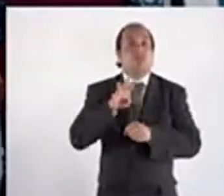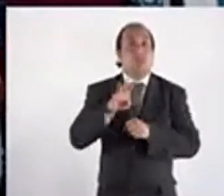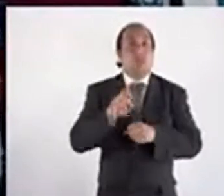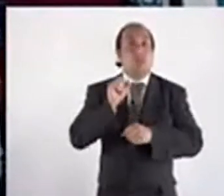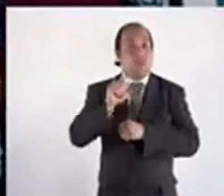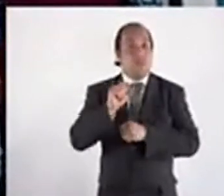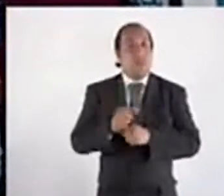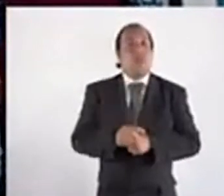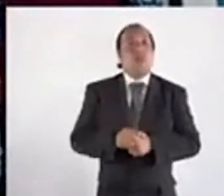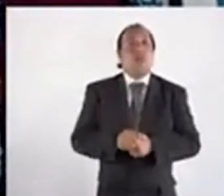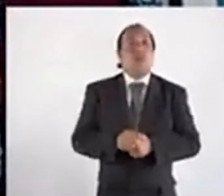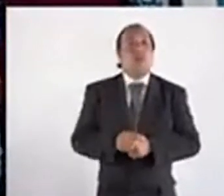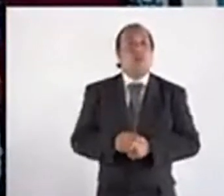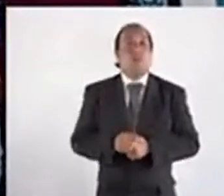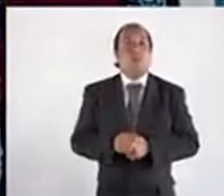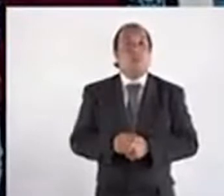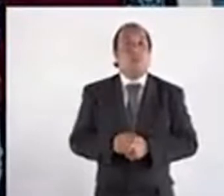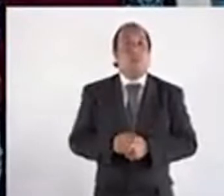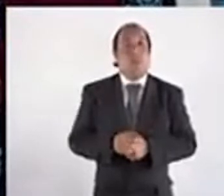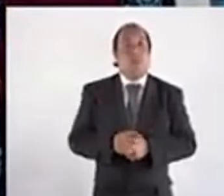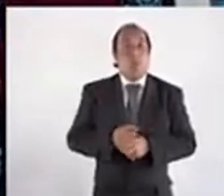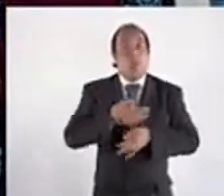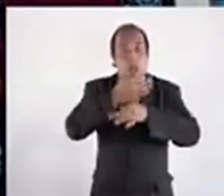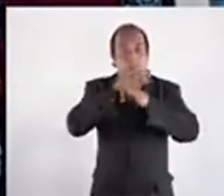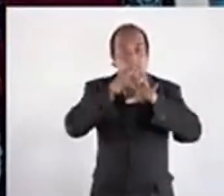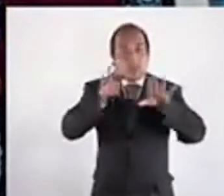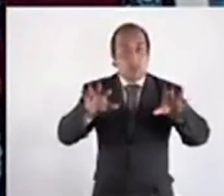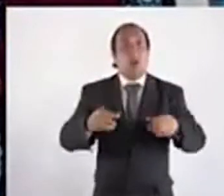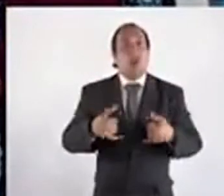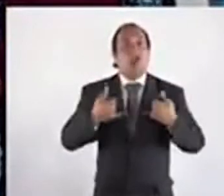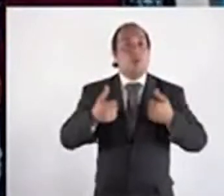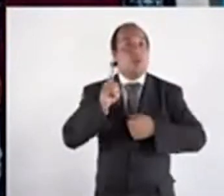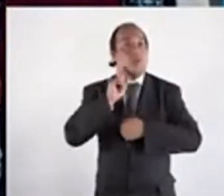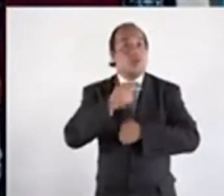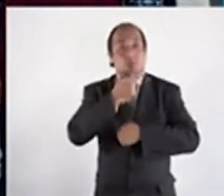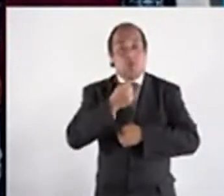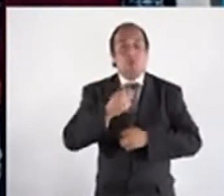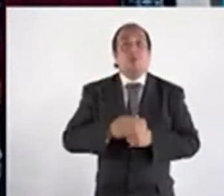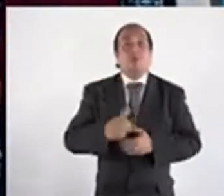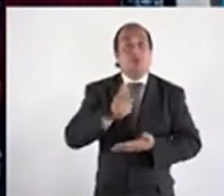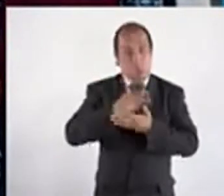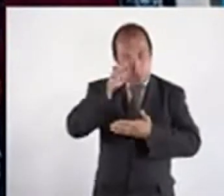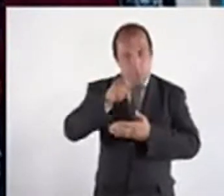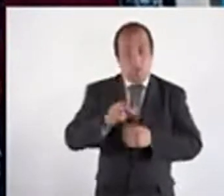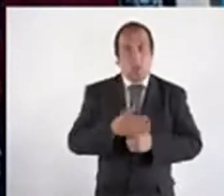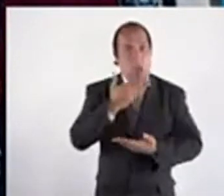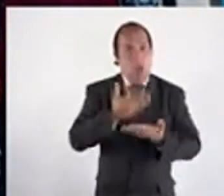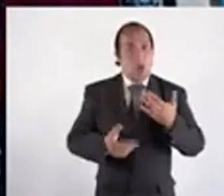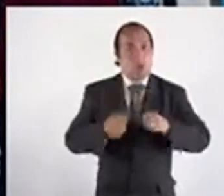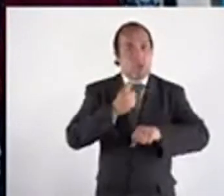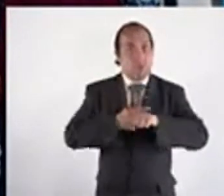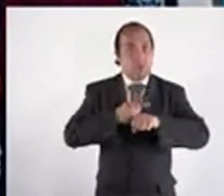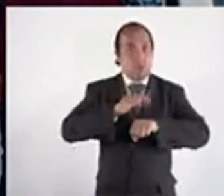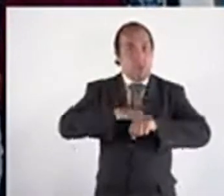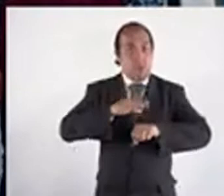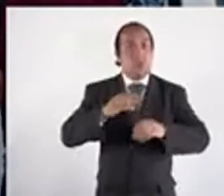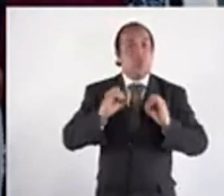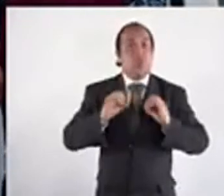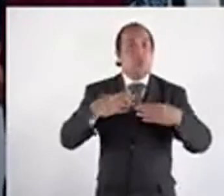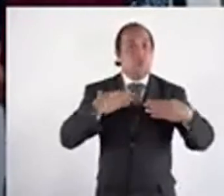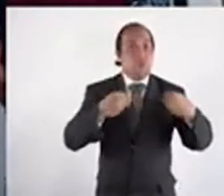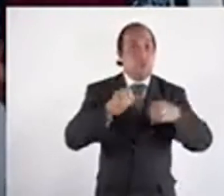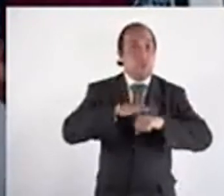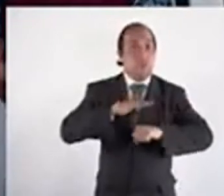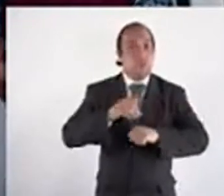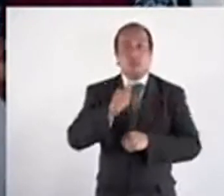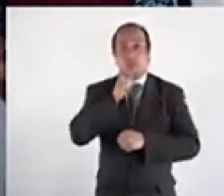-19. Y también quiero hacer un llamado especial a las y los jóvenes de la Ciudad de México porque son los que ahora están enfermando más y